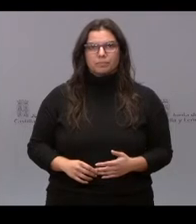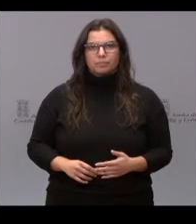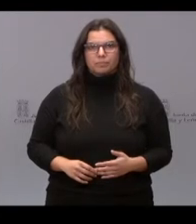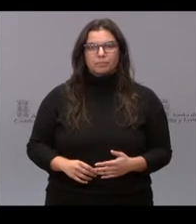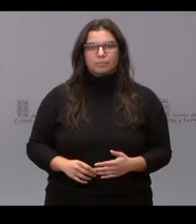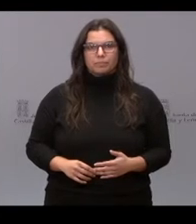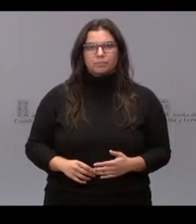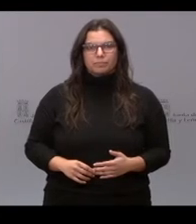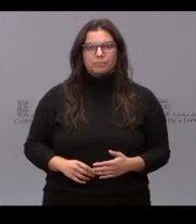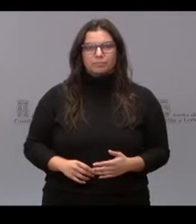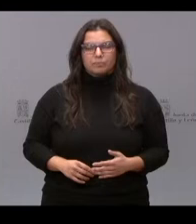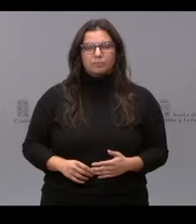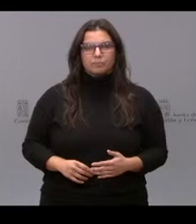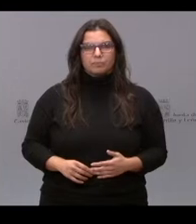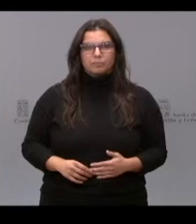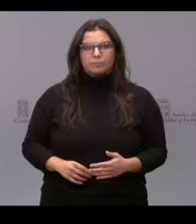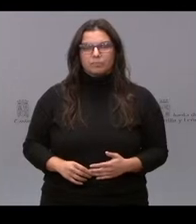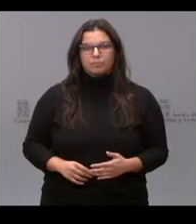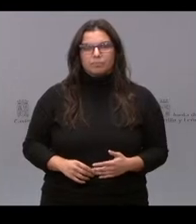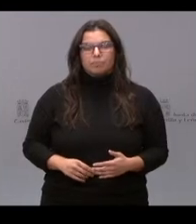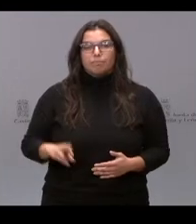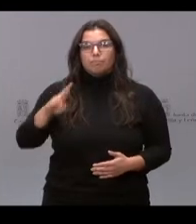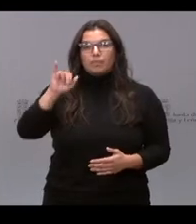Río Rodríguez González